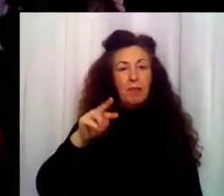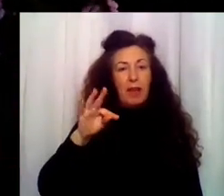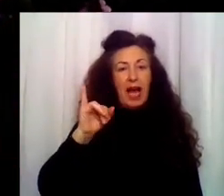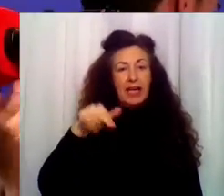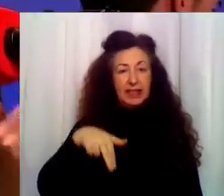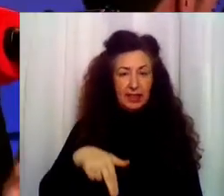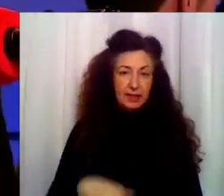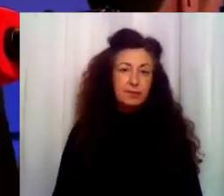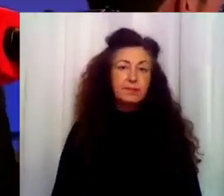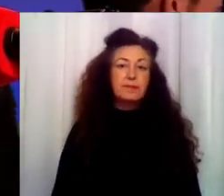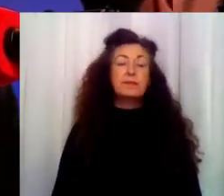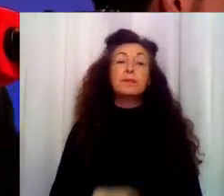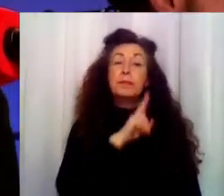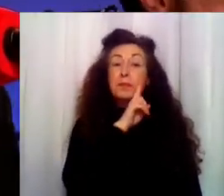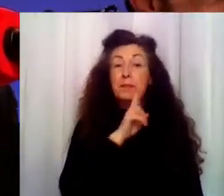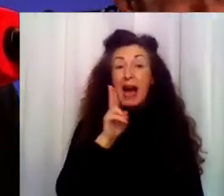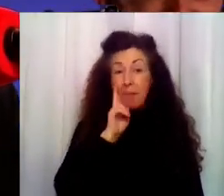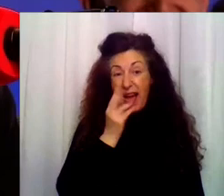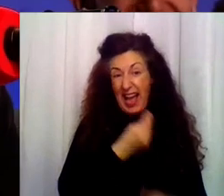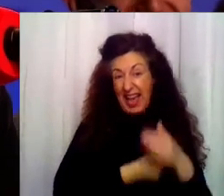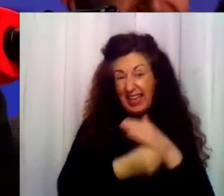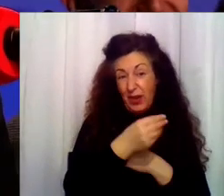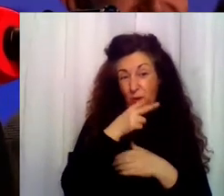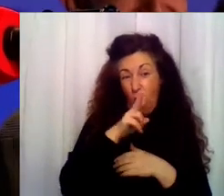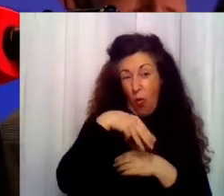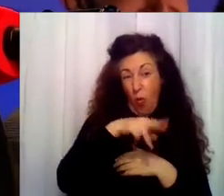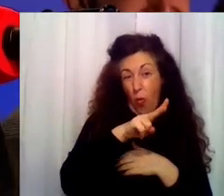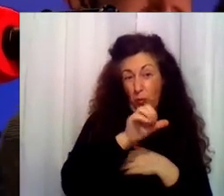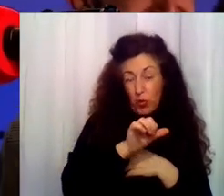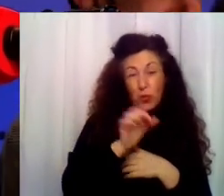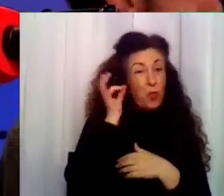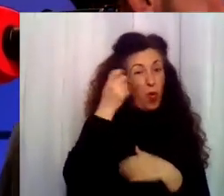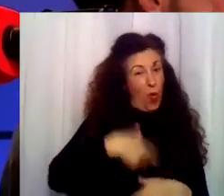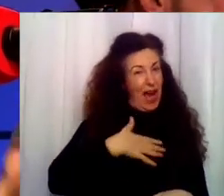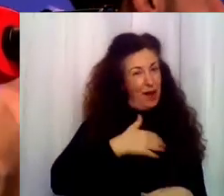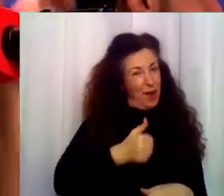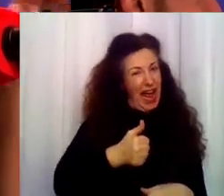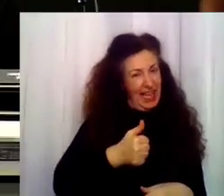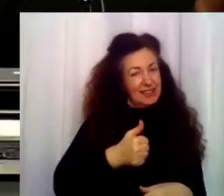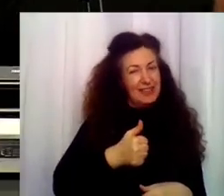Como Marga, madre de humus y mujer valiente y decidida, Carmen Ruiz.